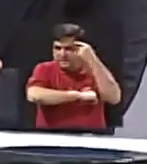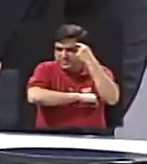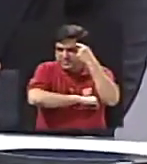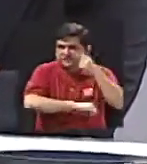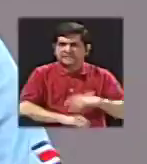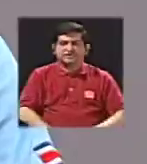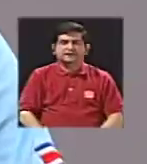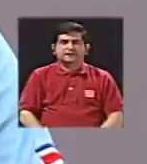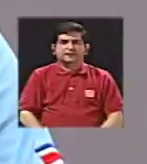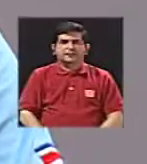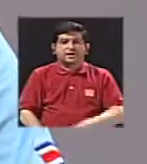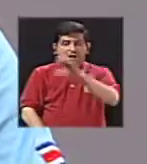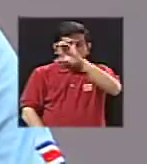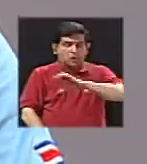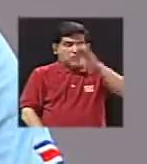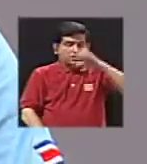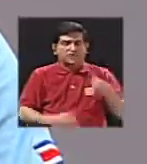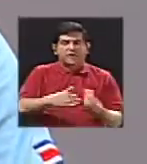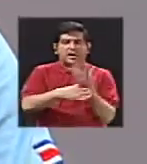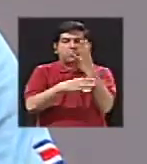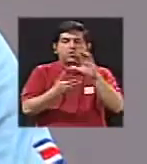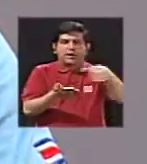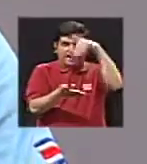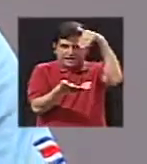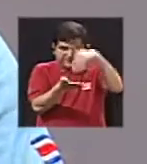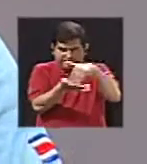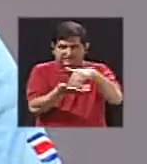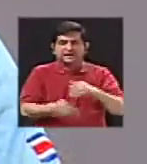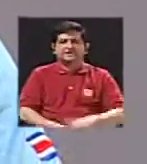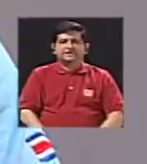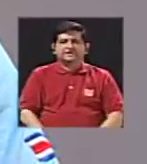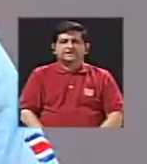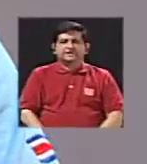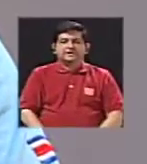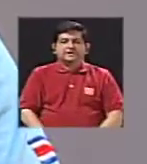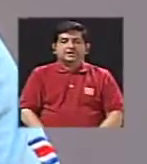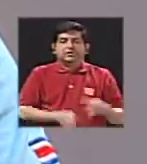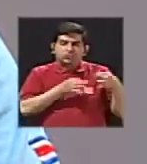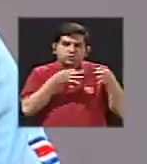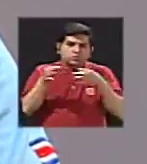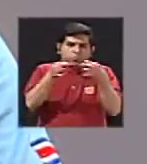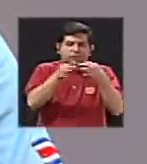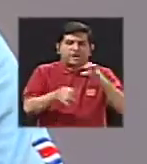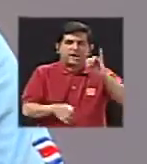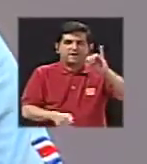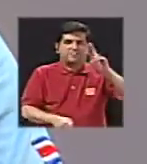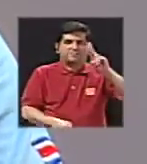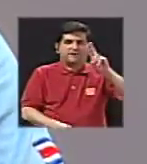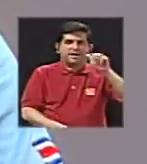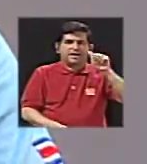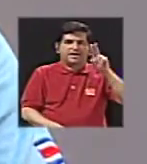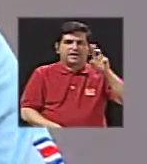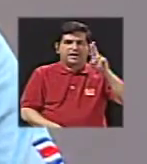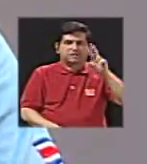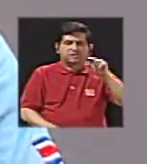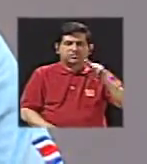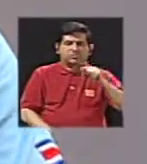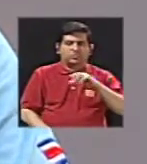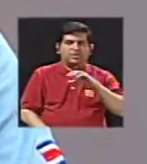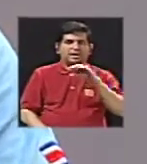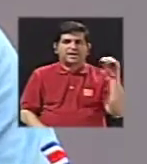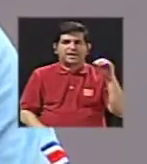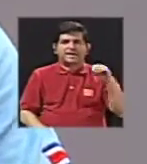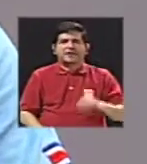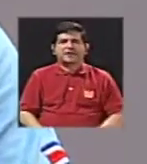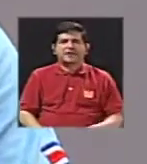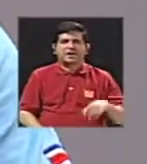bueno en la cordillera volcánica central es en el volcán Turrialba en el Irasú y en el Poas pues tenemos un